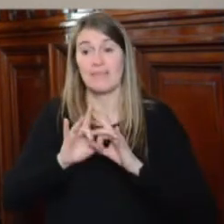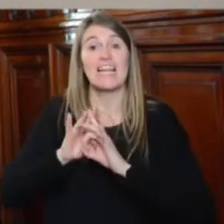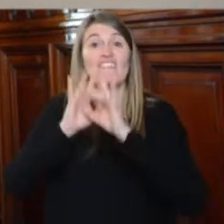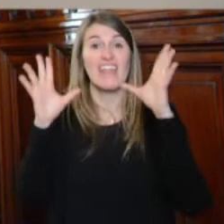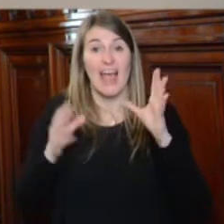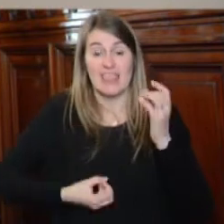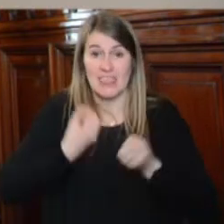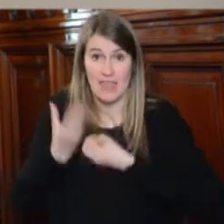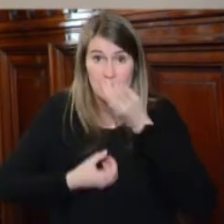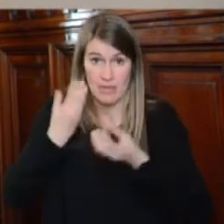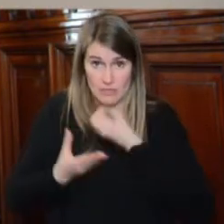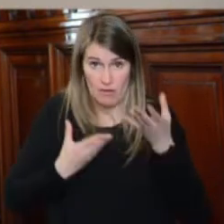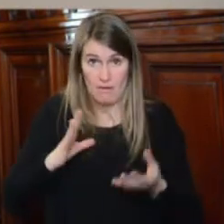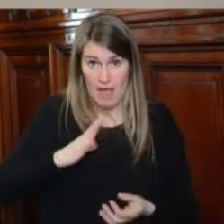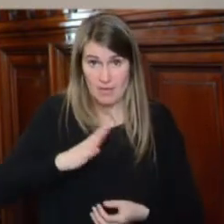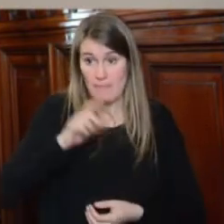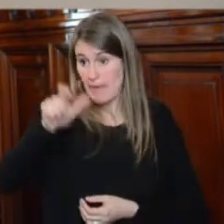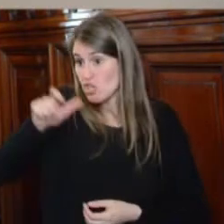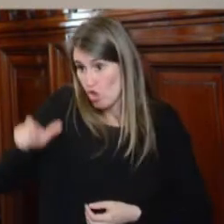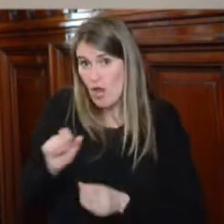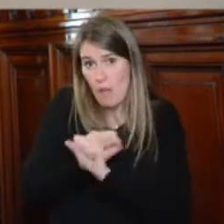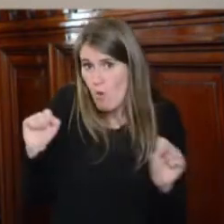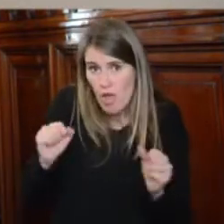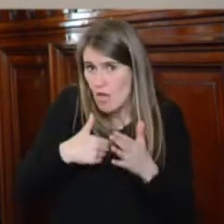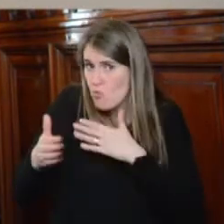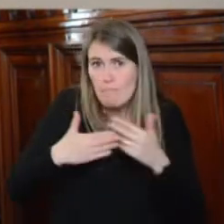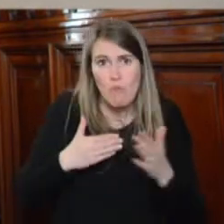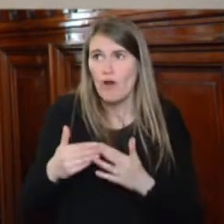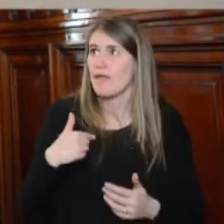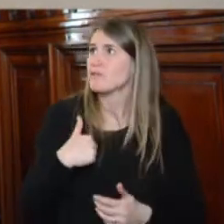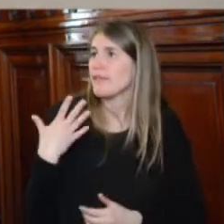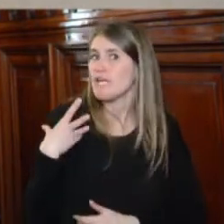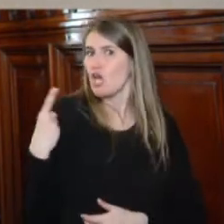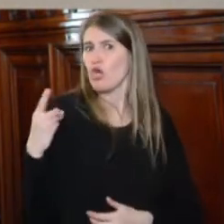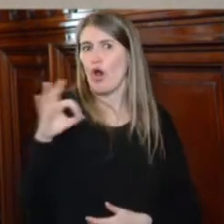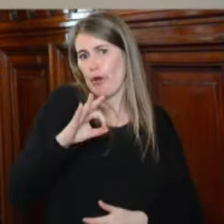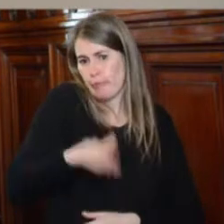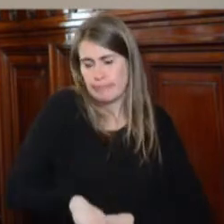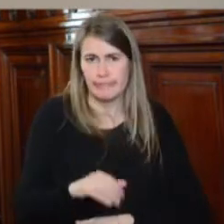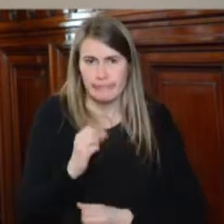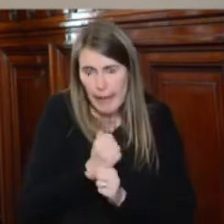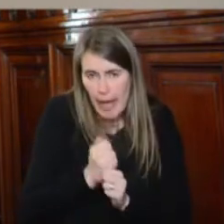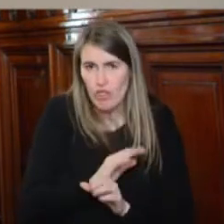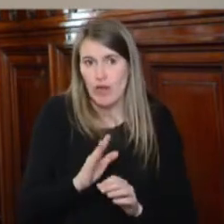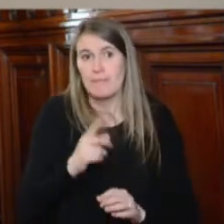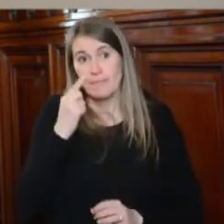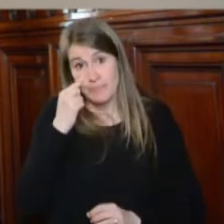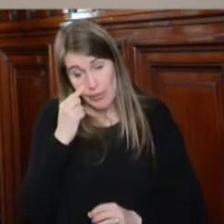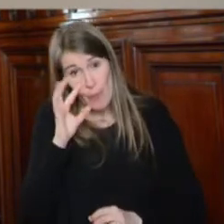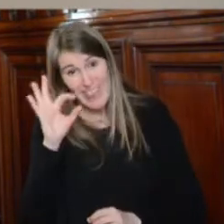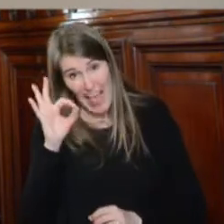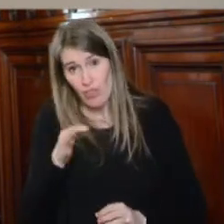que obviamente cualquier persona tiene con independencia del cargo que ocupe a extremar el cuidado en nuestras